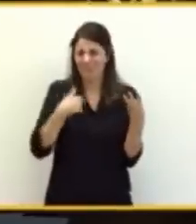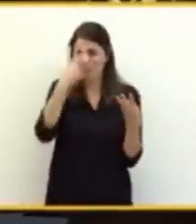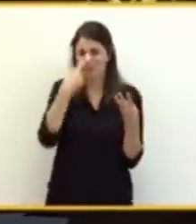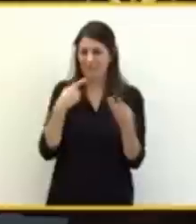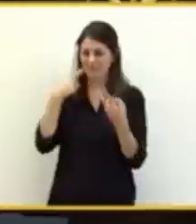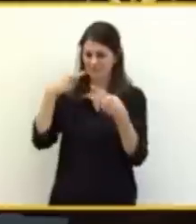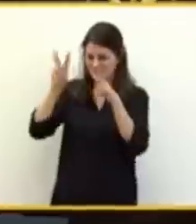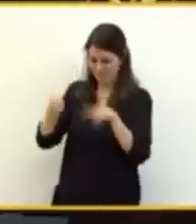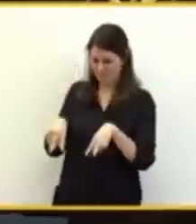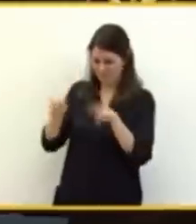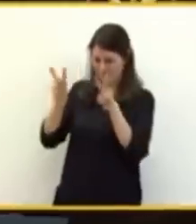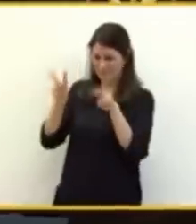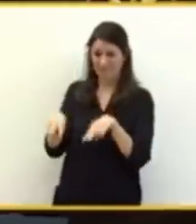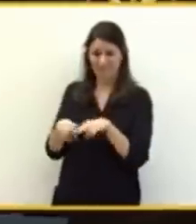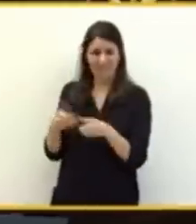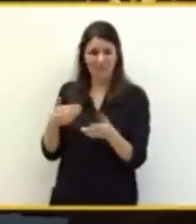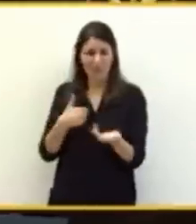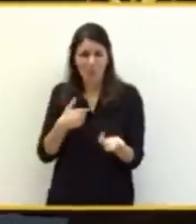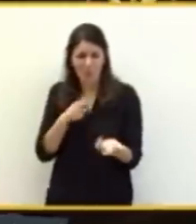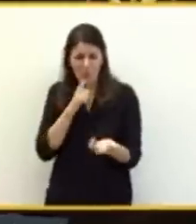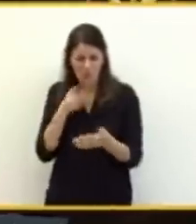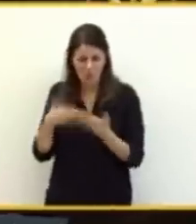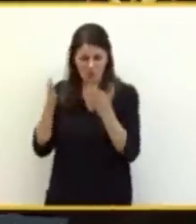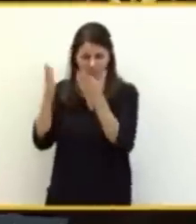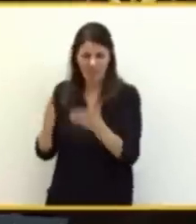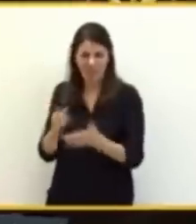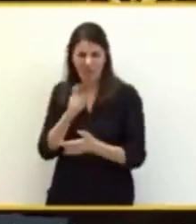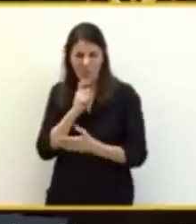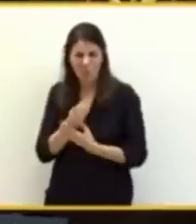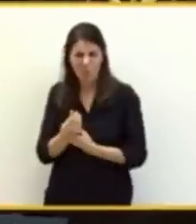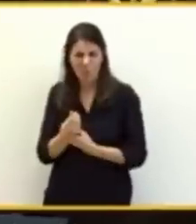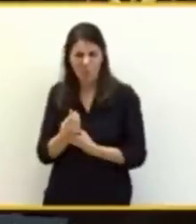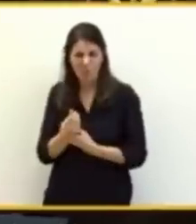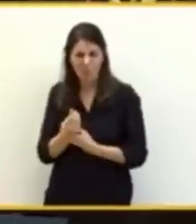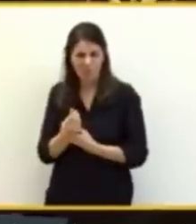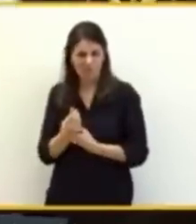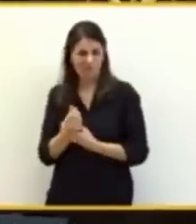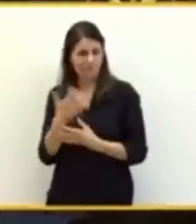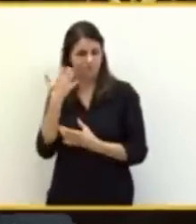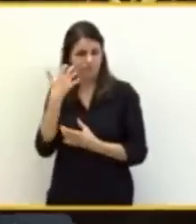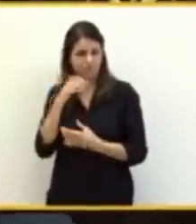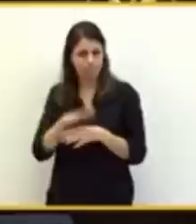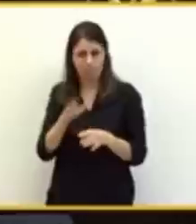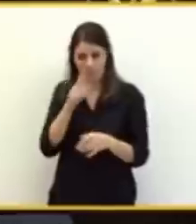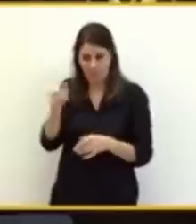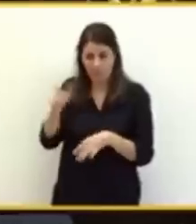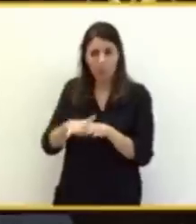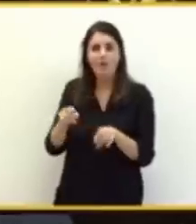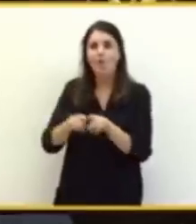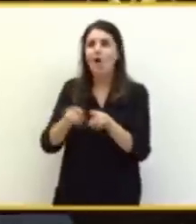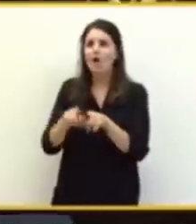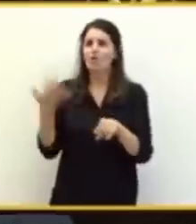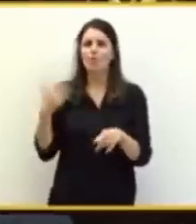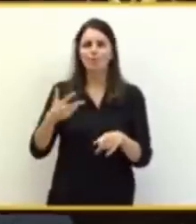no se podía esperar otra cosa siendo como es un pata negra de este PP, del PP más rancio de su historia, que ya es